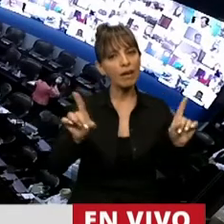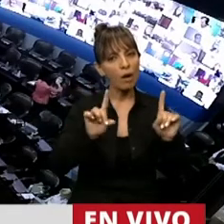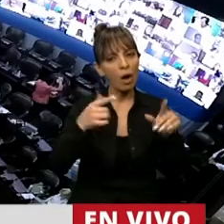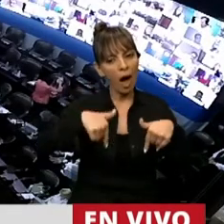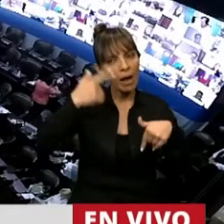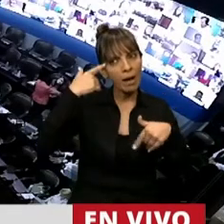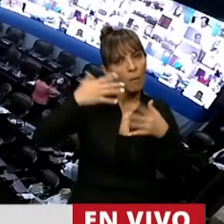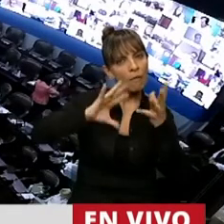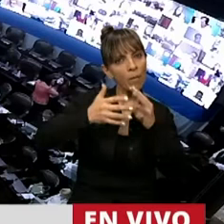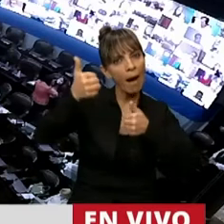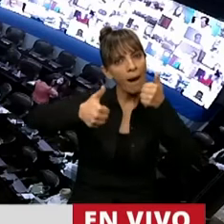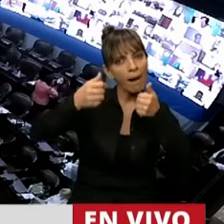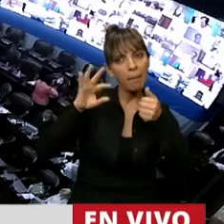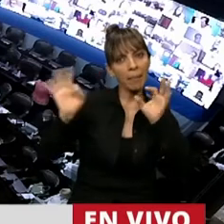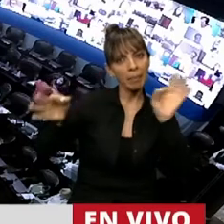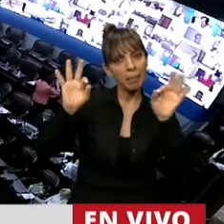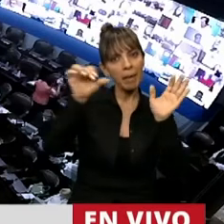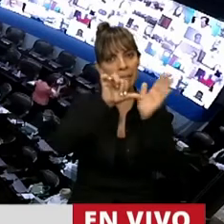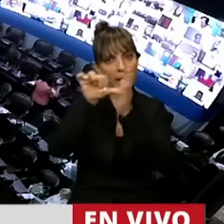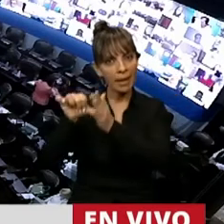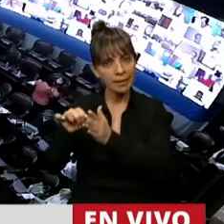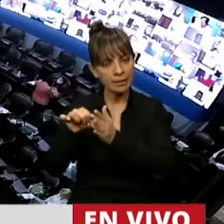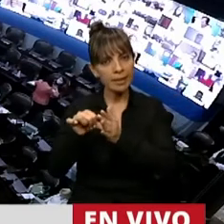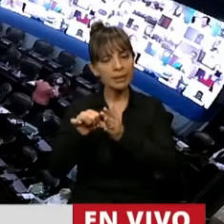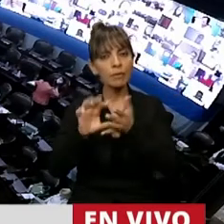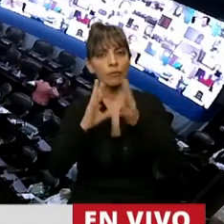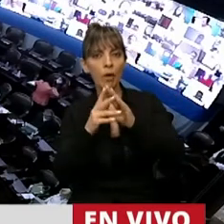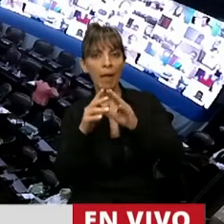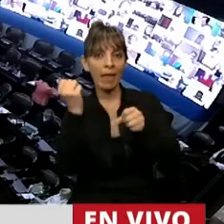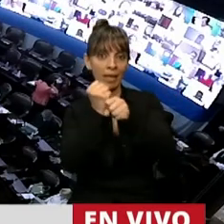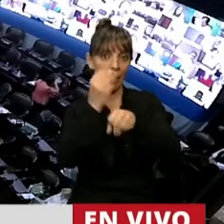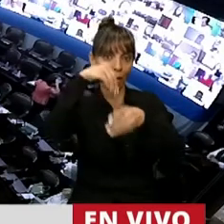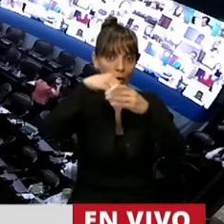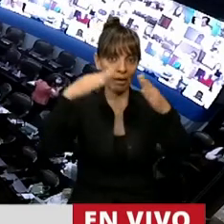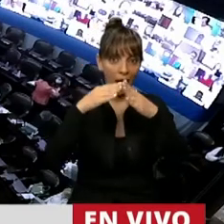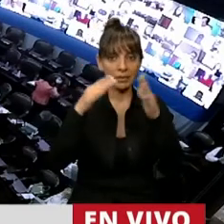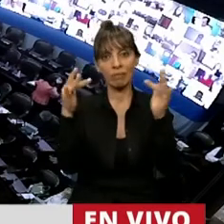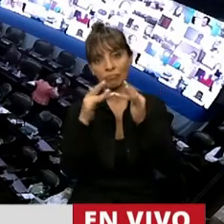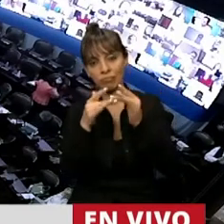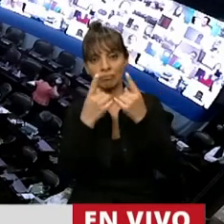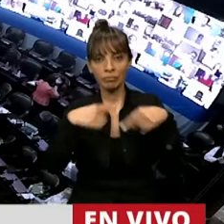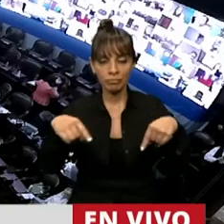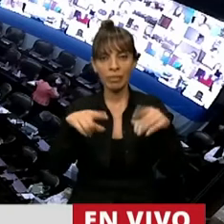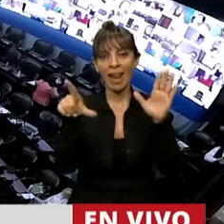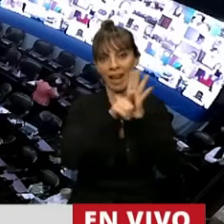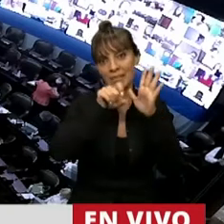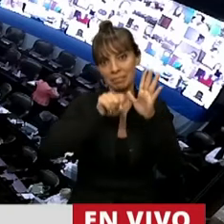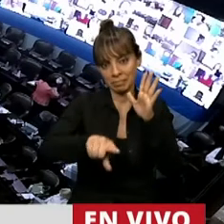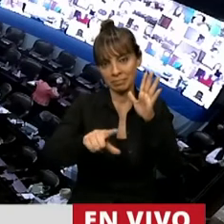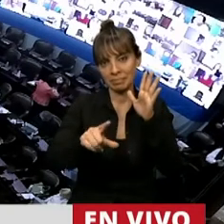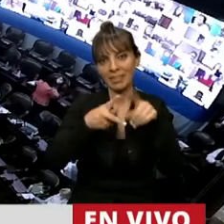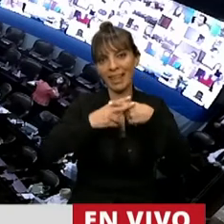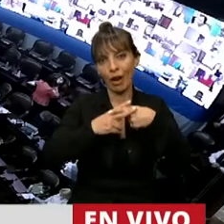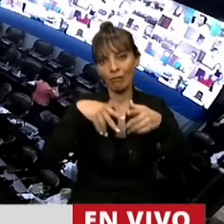compitiendo contra nuestros vecinos. Tanto teletrabajo como la ley del conocimiento son